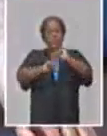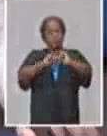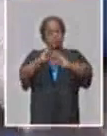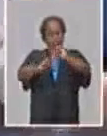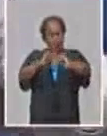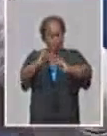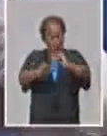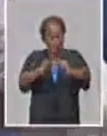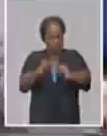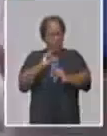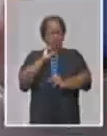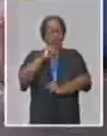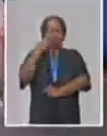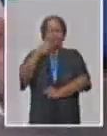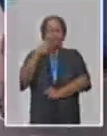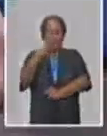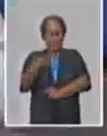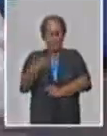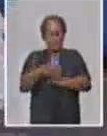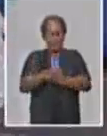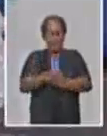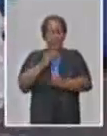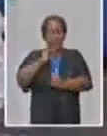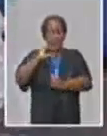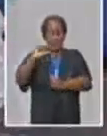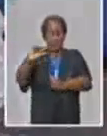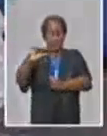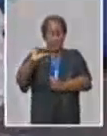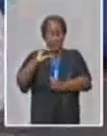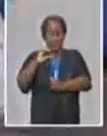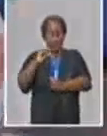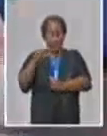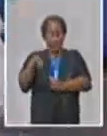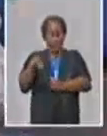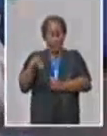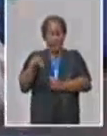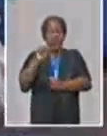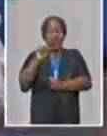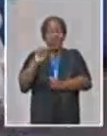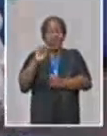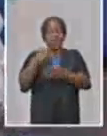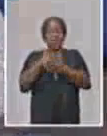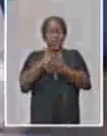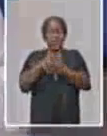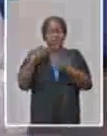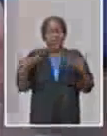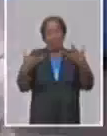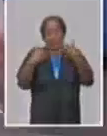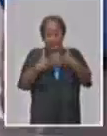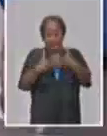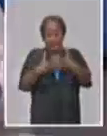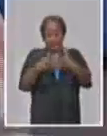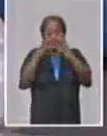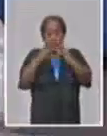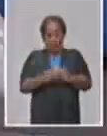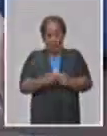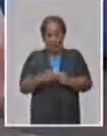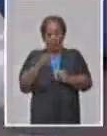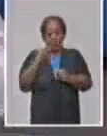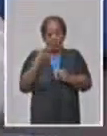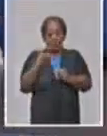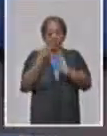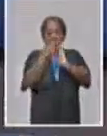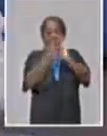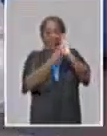ese concepto de que la parte del salario móvil en el sector empresarial esté vinculado al resultado. Y ir quitando un poco de